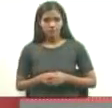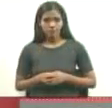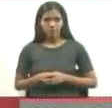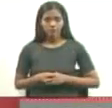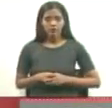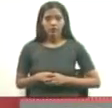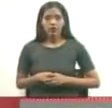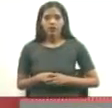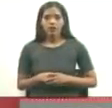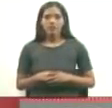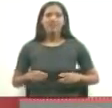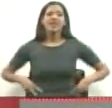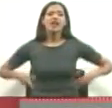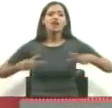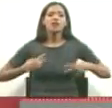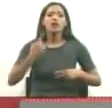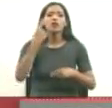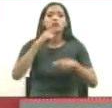De la vida de un niño.